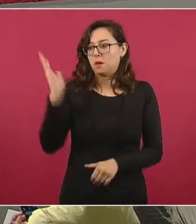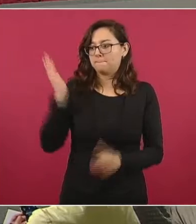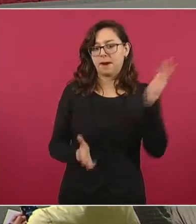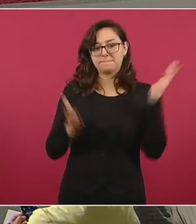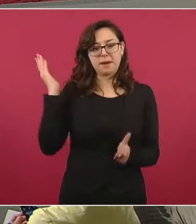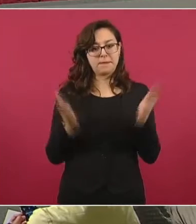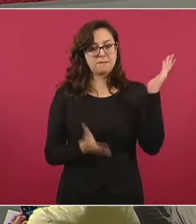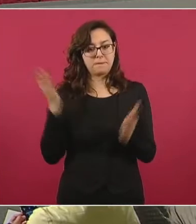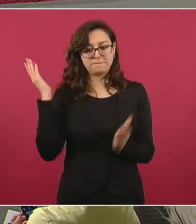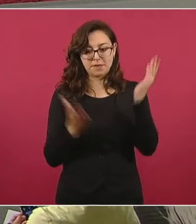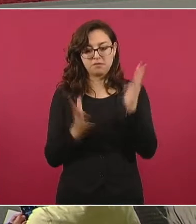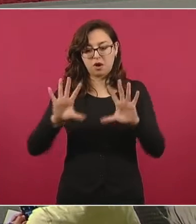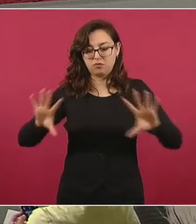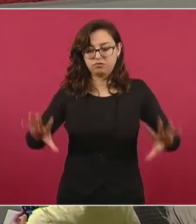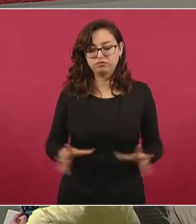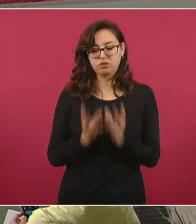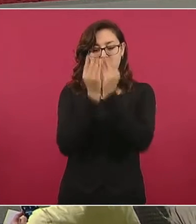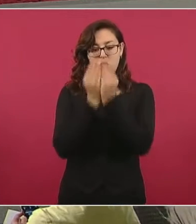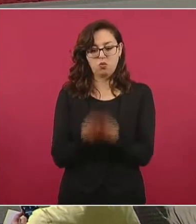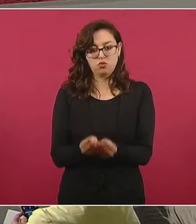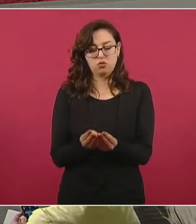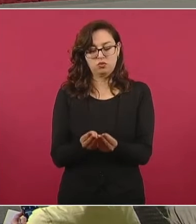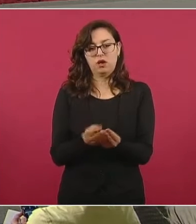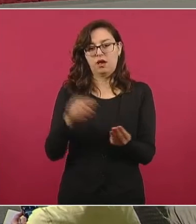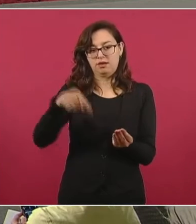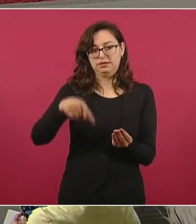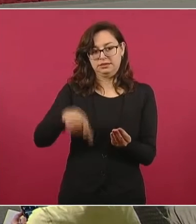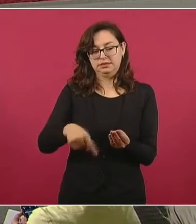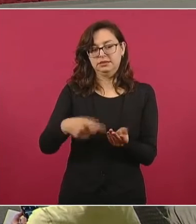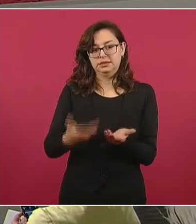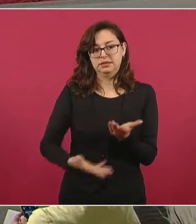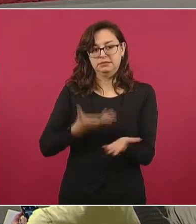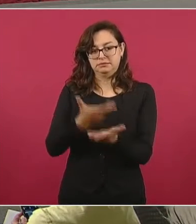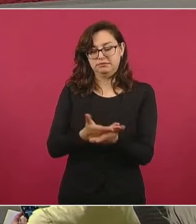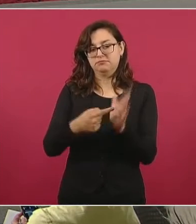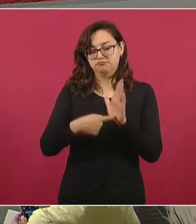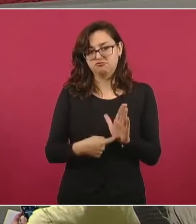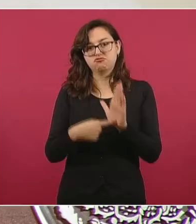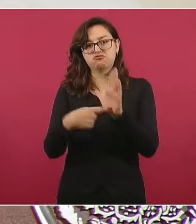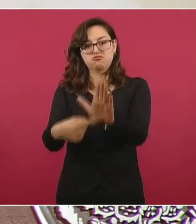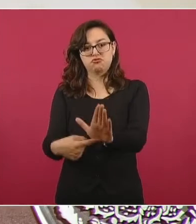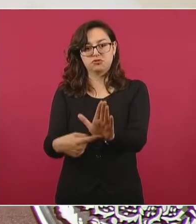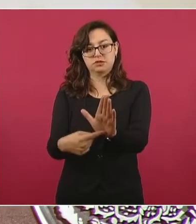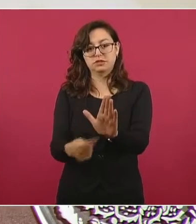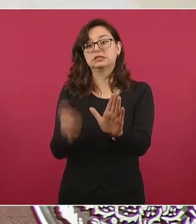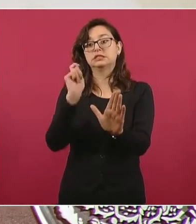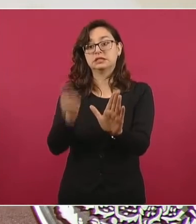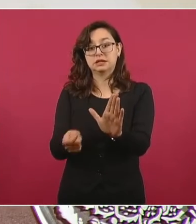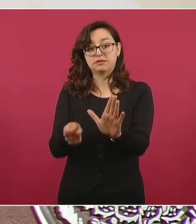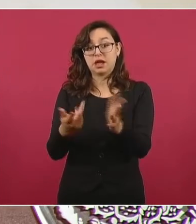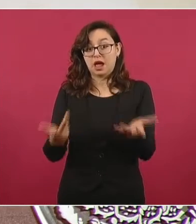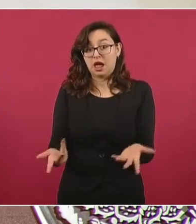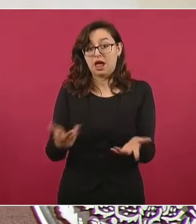Sistema Nacional de Seguridad Pública, por lo que refleja el trabajo coordinado